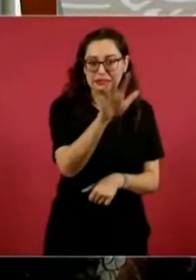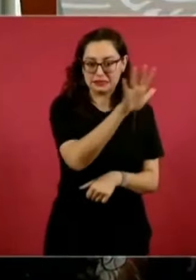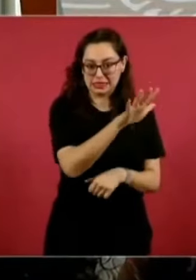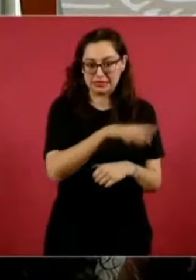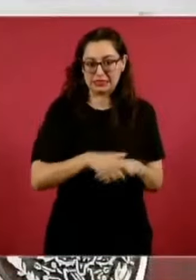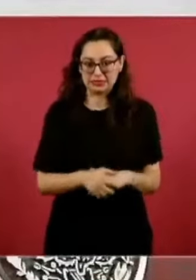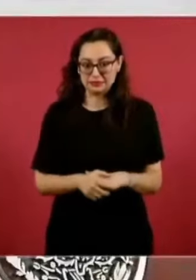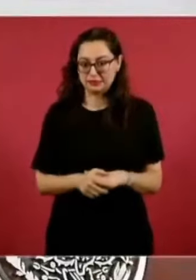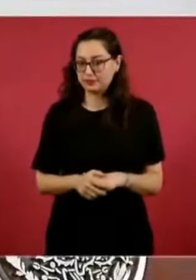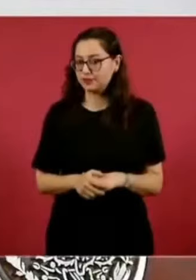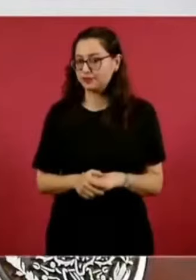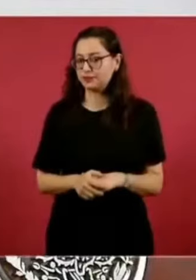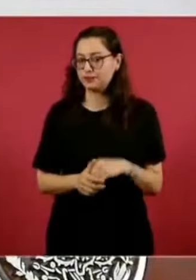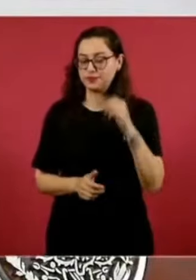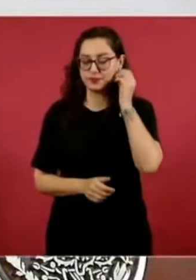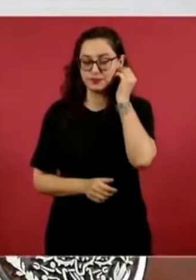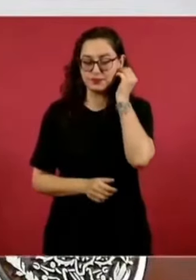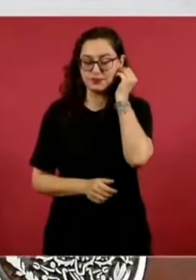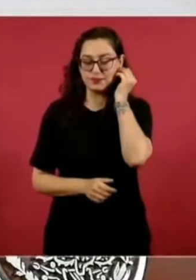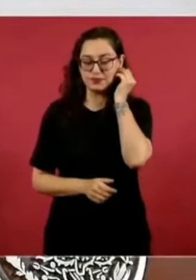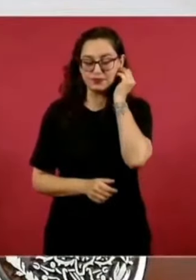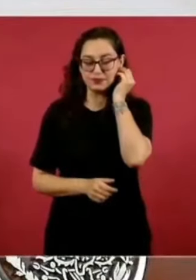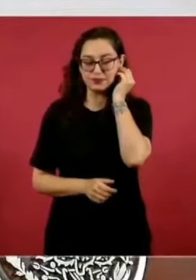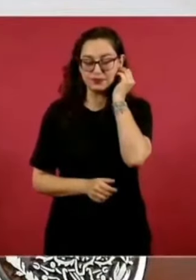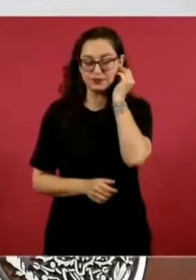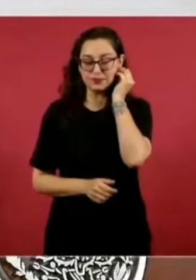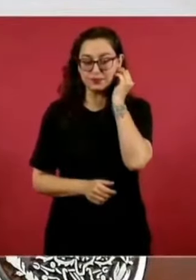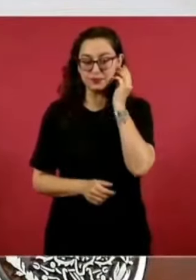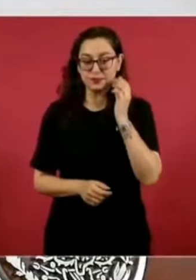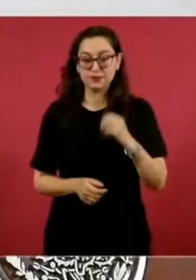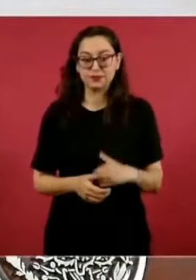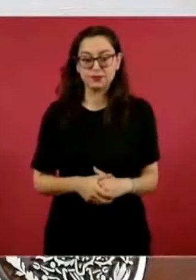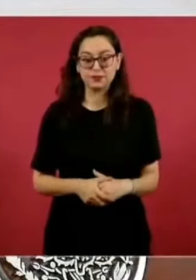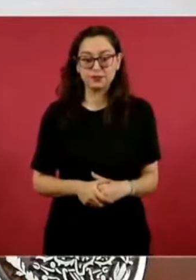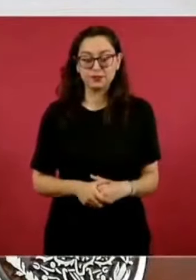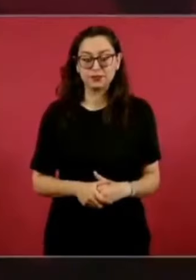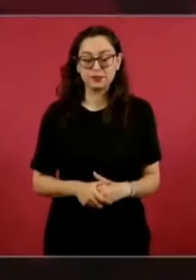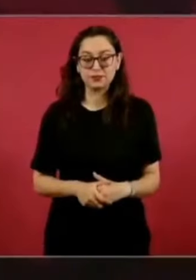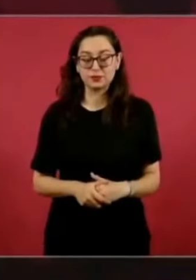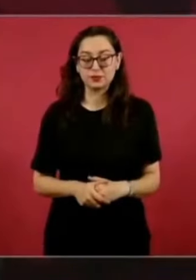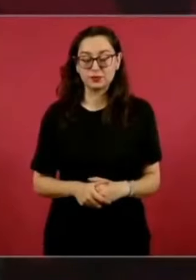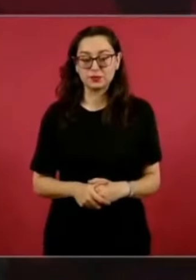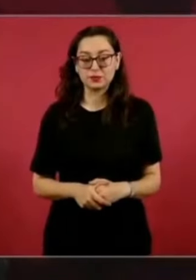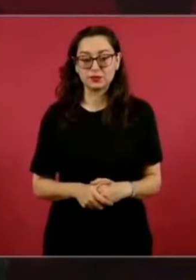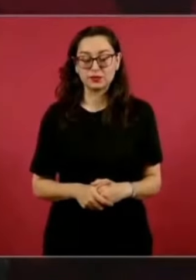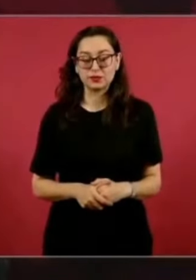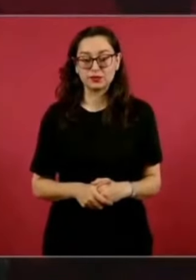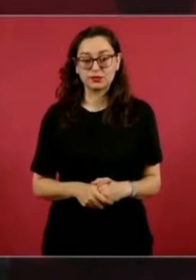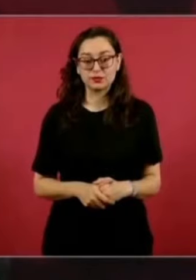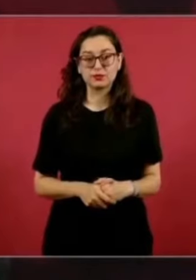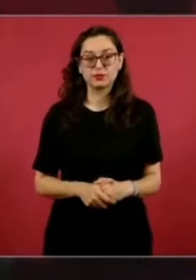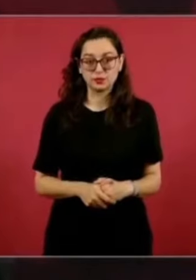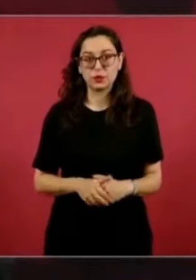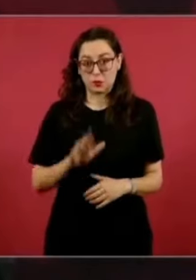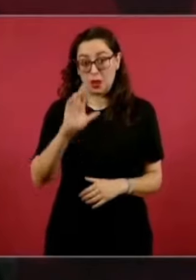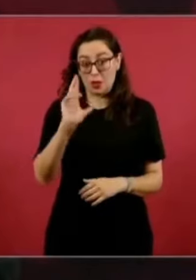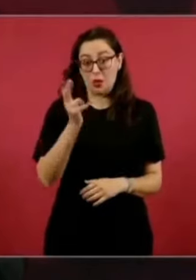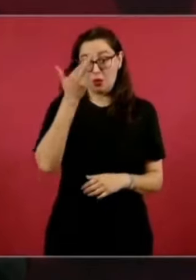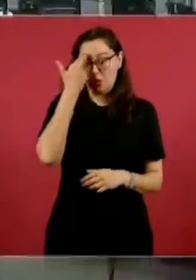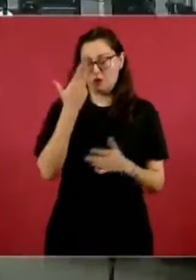una entrevista que le hicieron precisamente a Ismael Zambada,